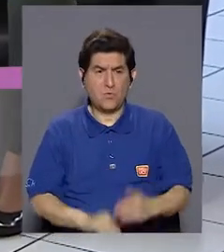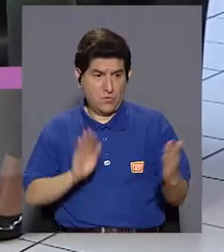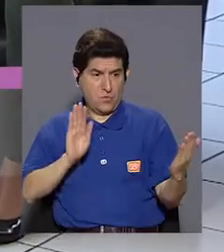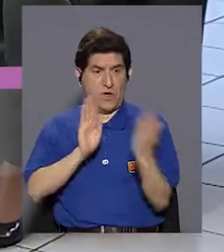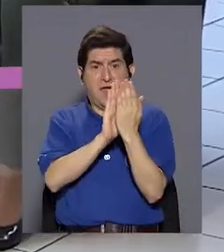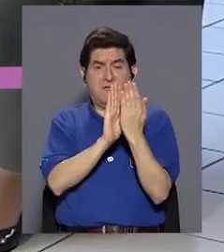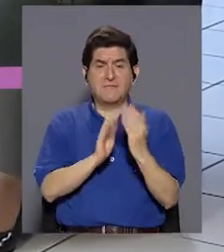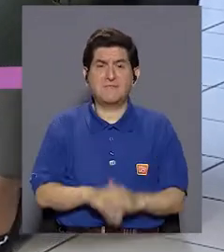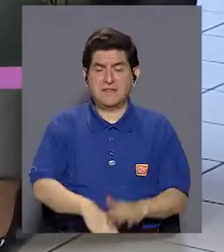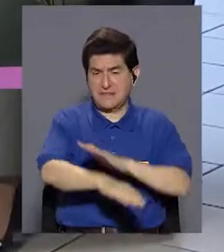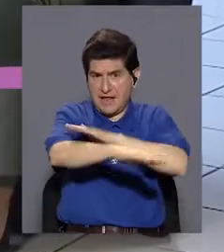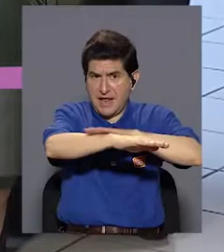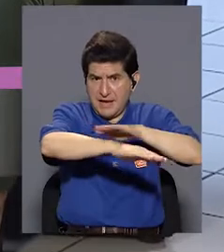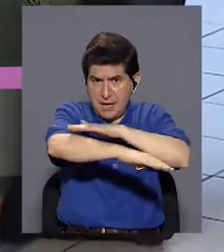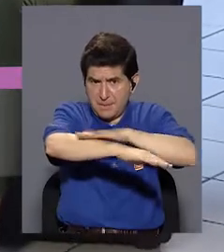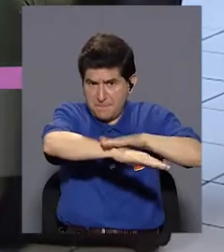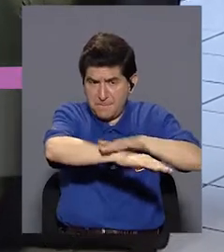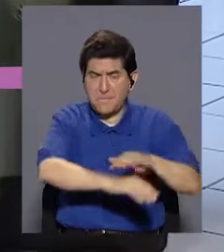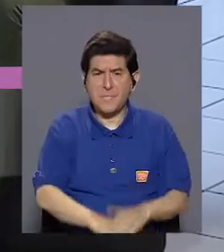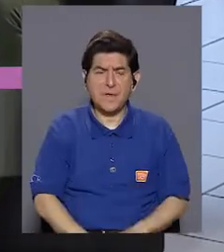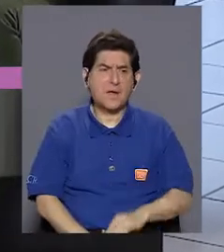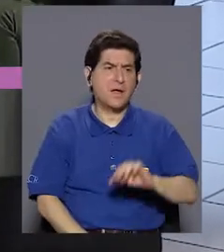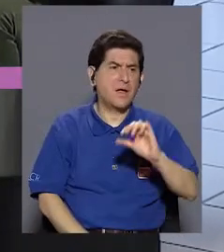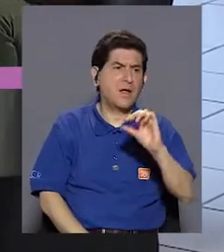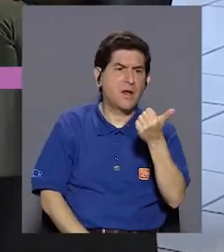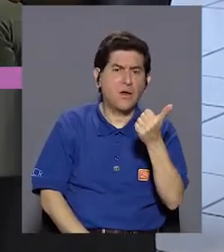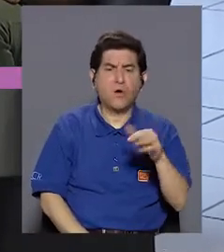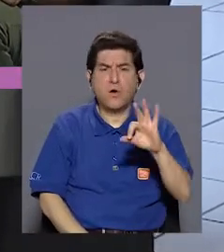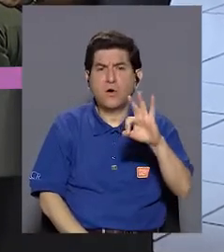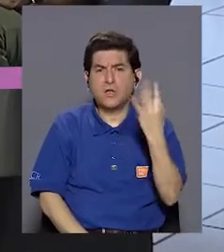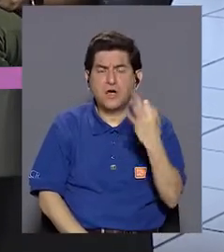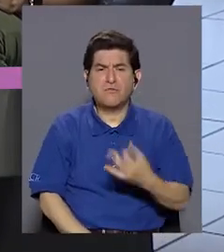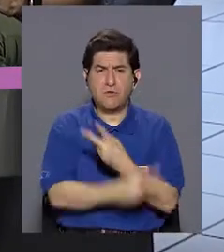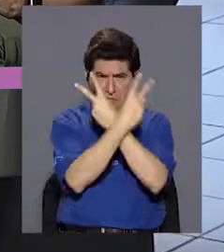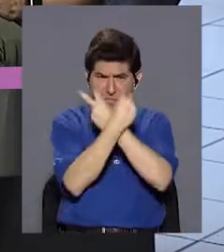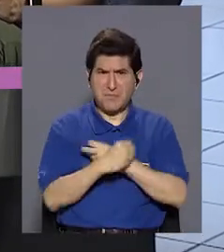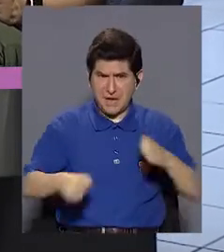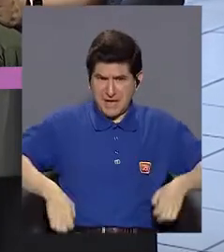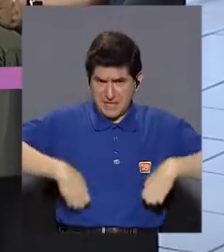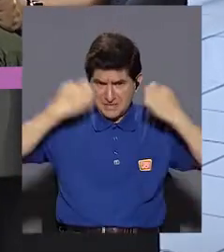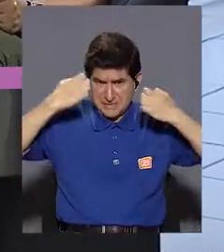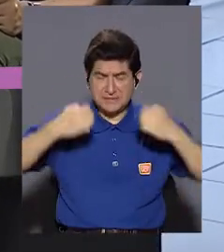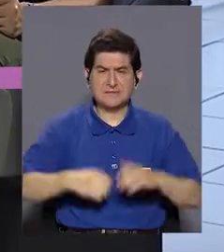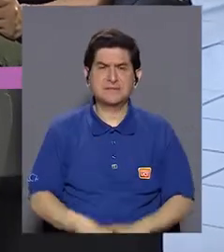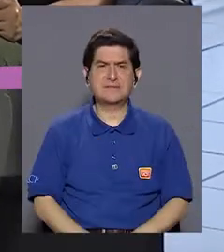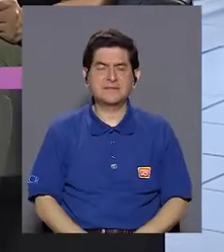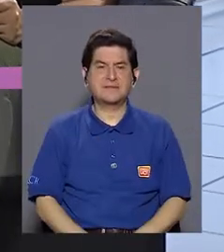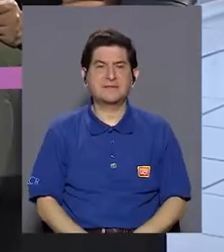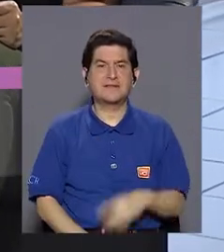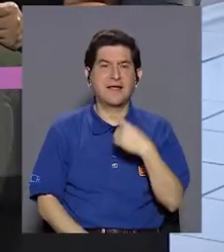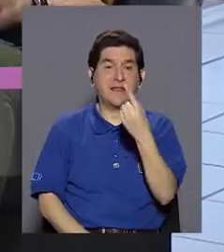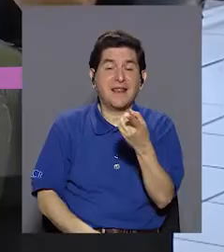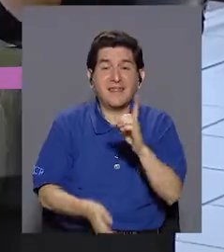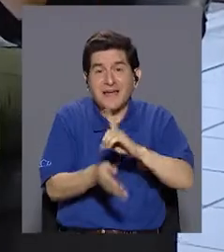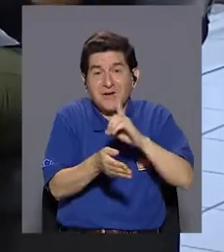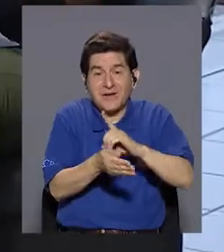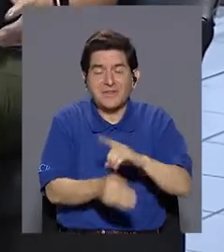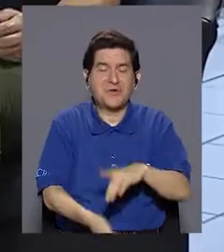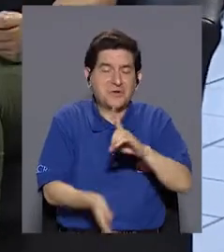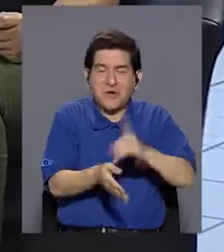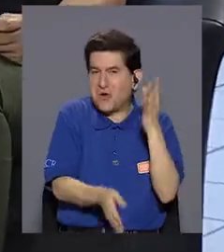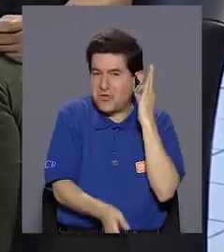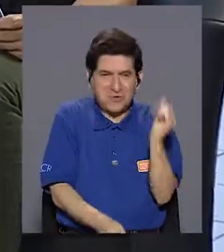la piel u otra forma de intoxicación? Bueno, le dijeron al doctor, pero no